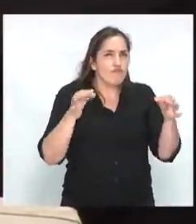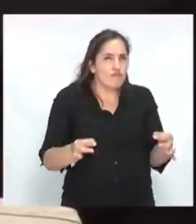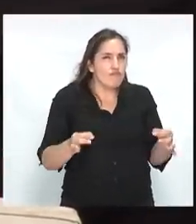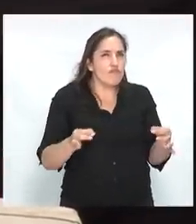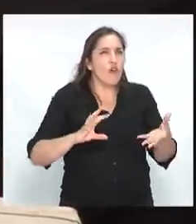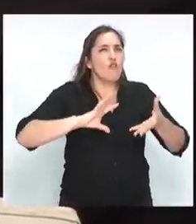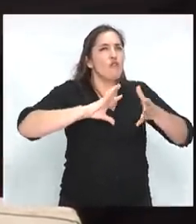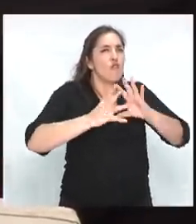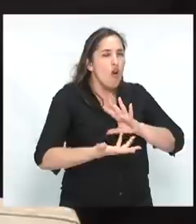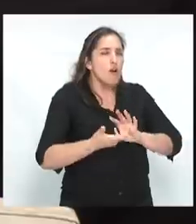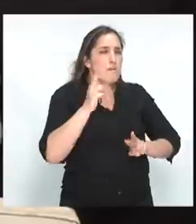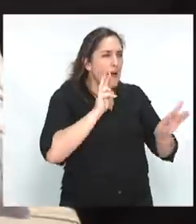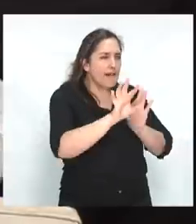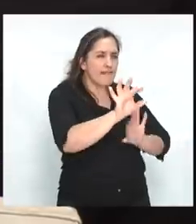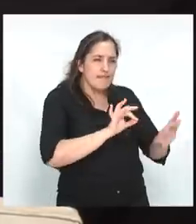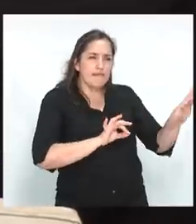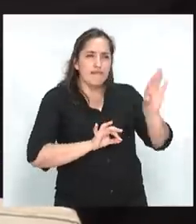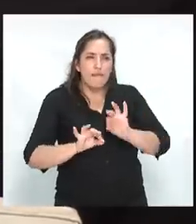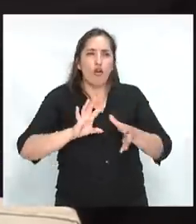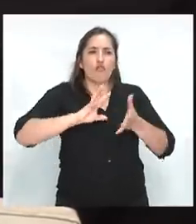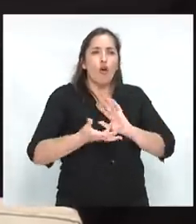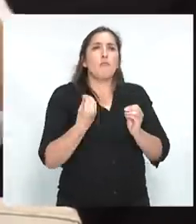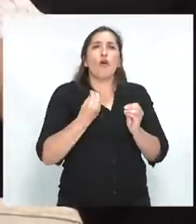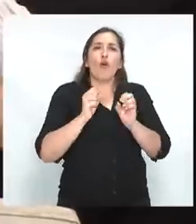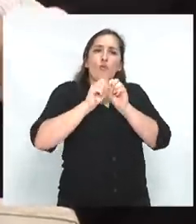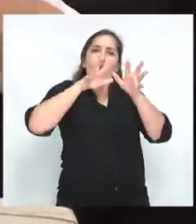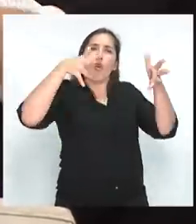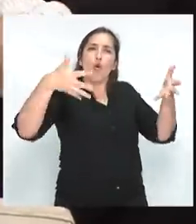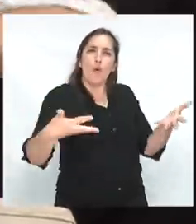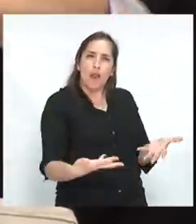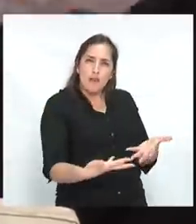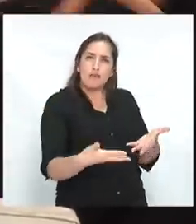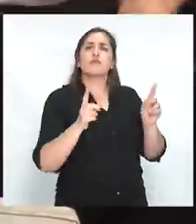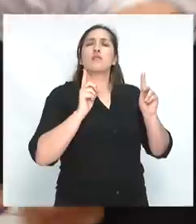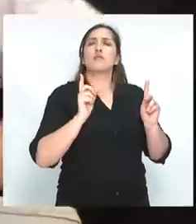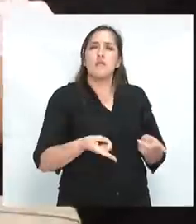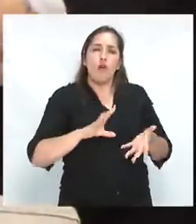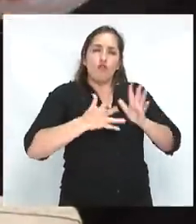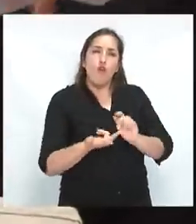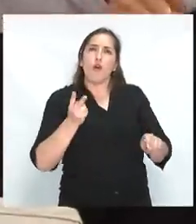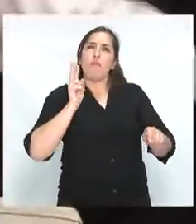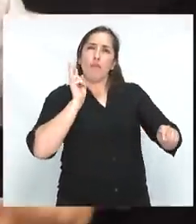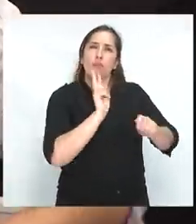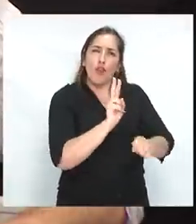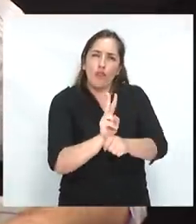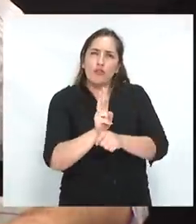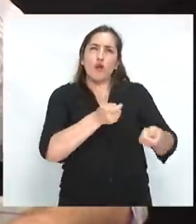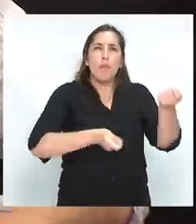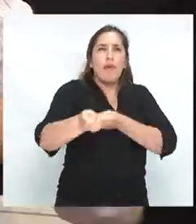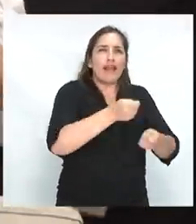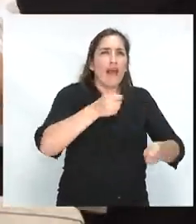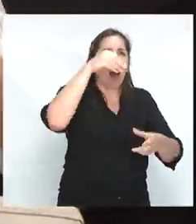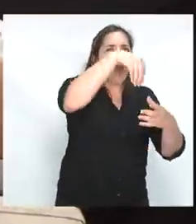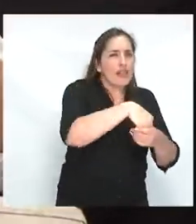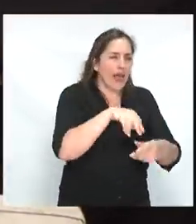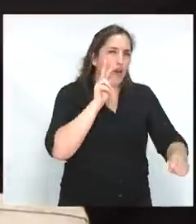formas selectivas y puntuales de globalización, formas selectivas de protección y de mercado interno,